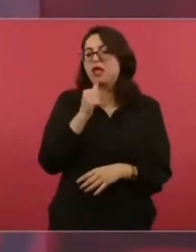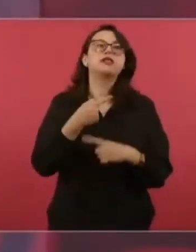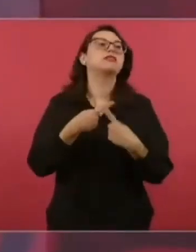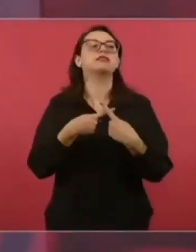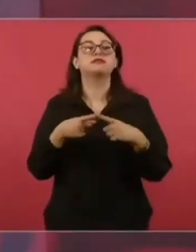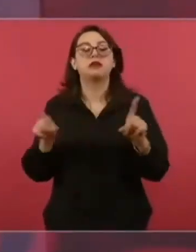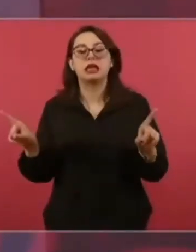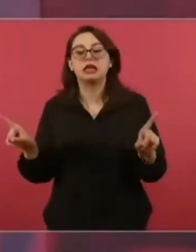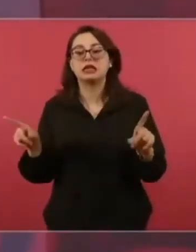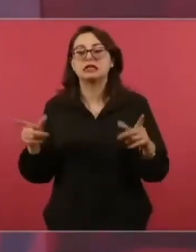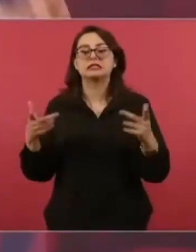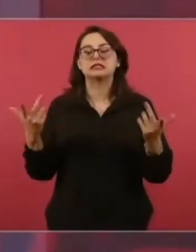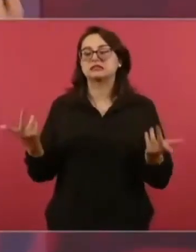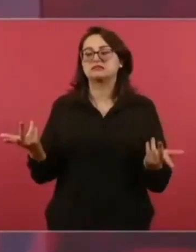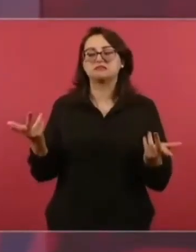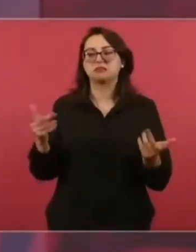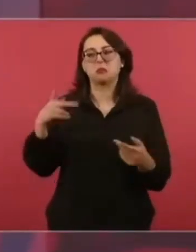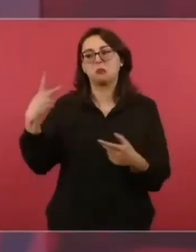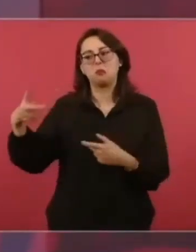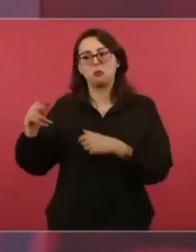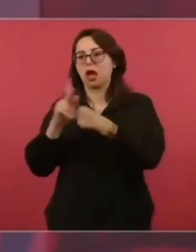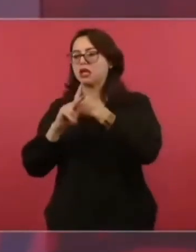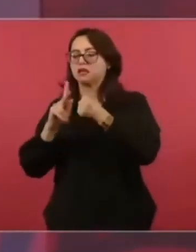realidad, a otra parte.